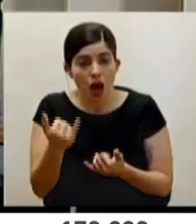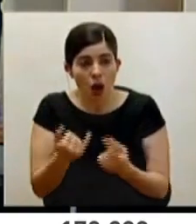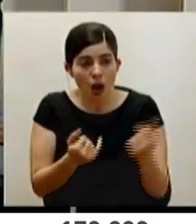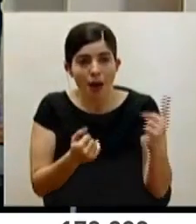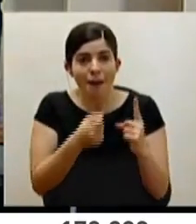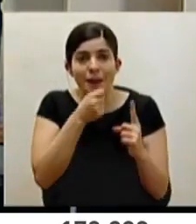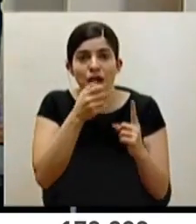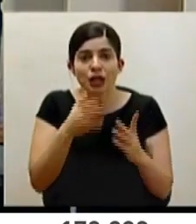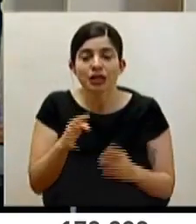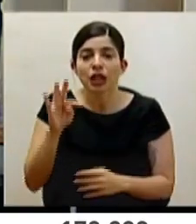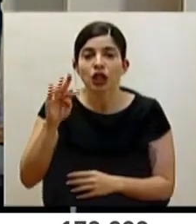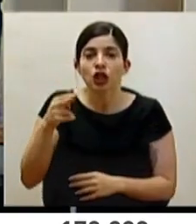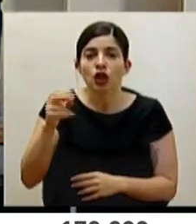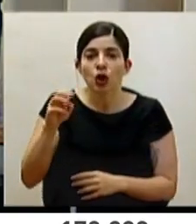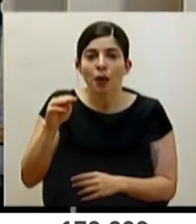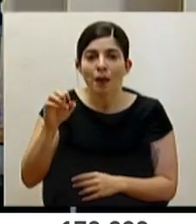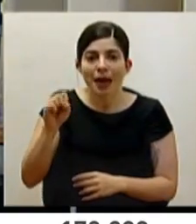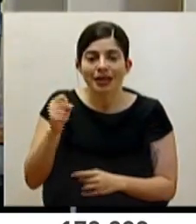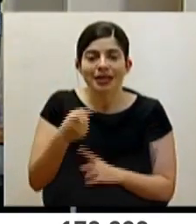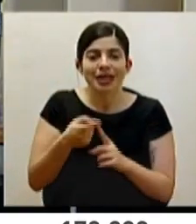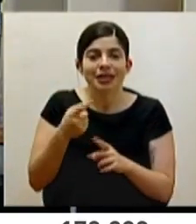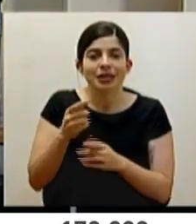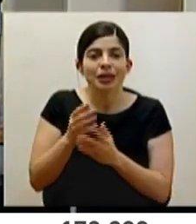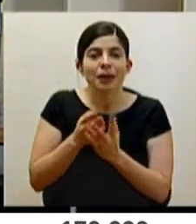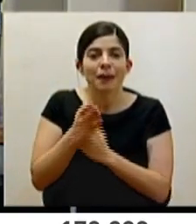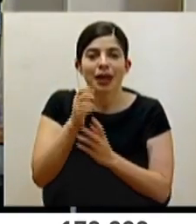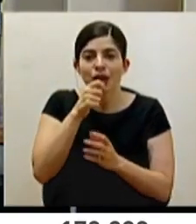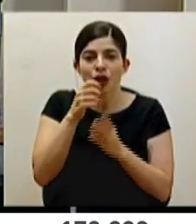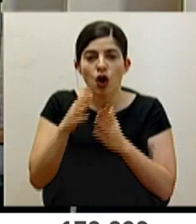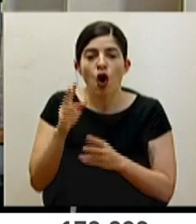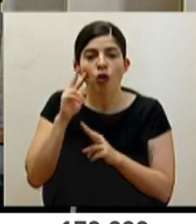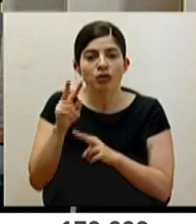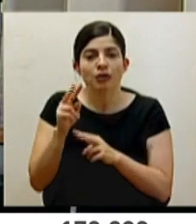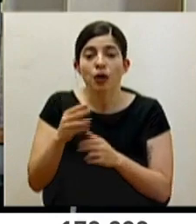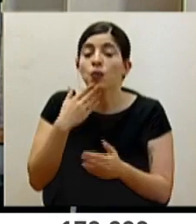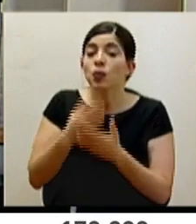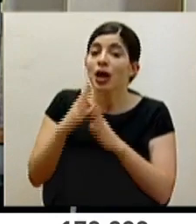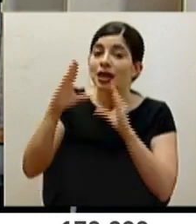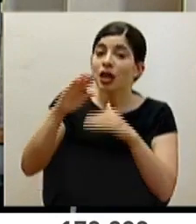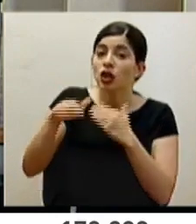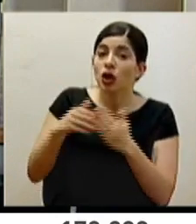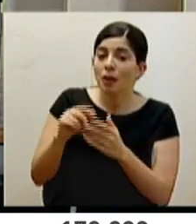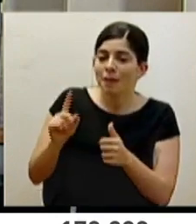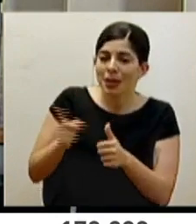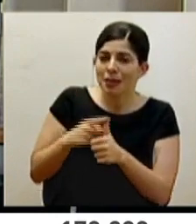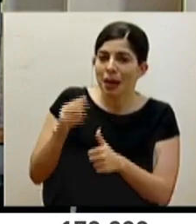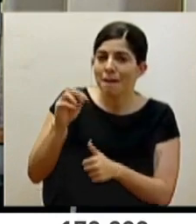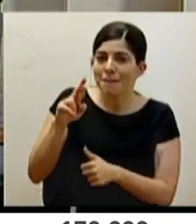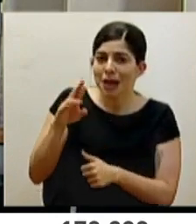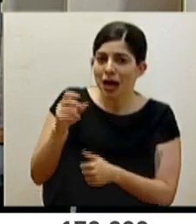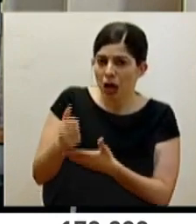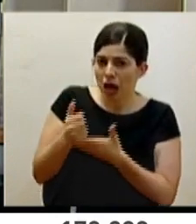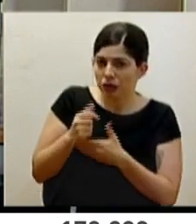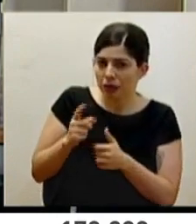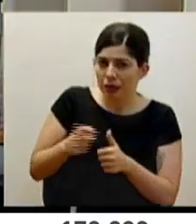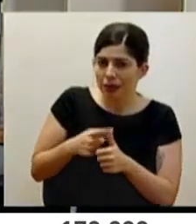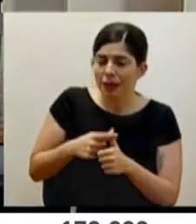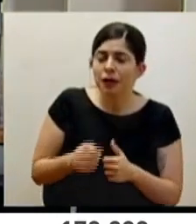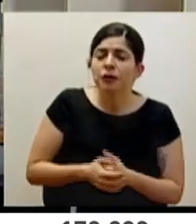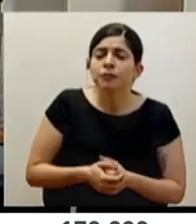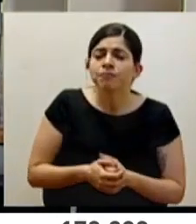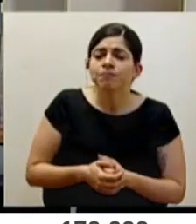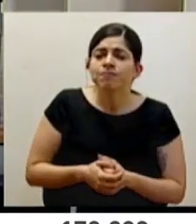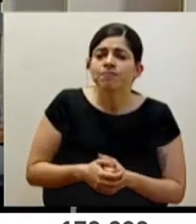Tomás Gómez, del medio El Observador. Hola, buenas tardes a todos. Don Mario, inicio con usted, si nos puede ayudar. Primero, luego